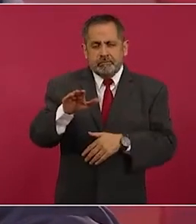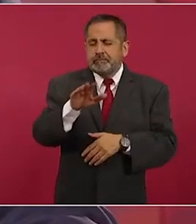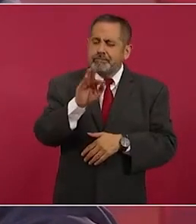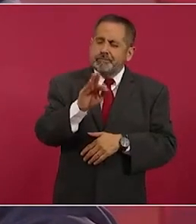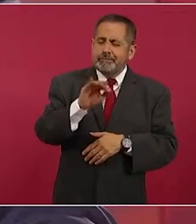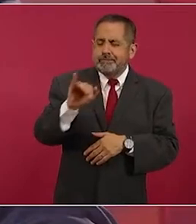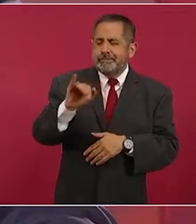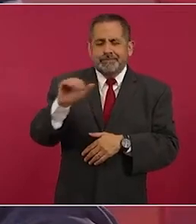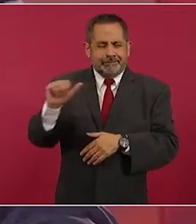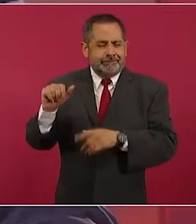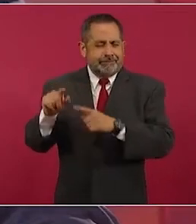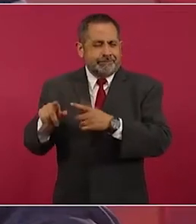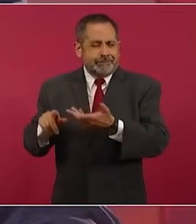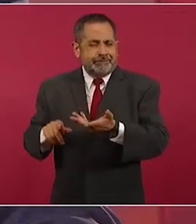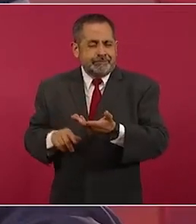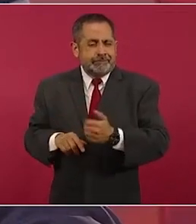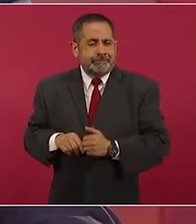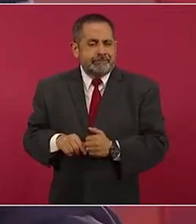Ángeles,